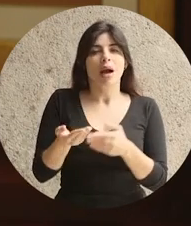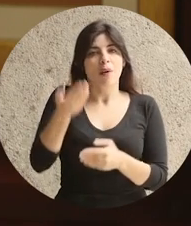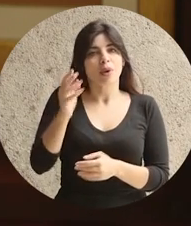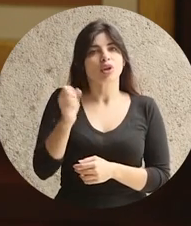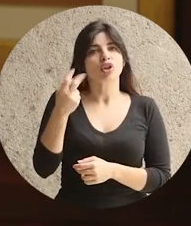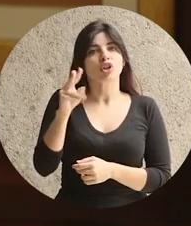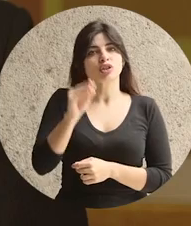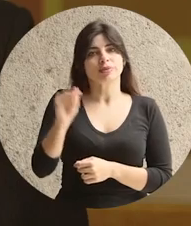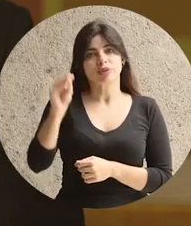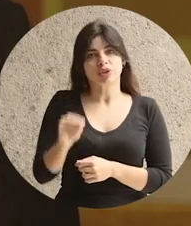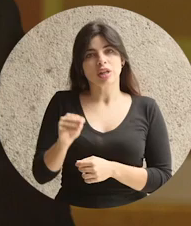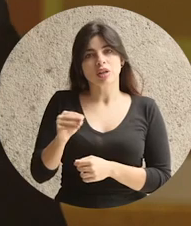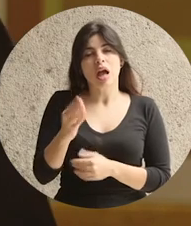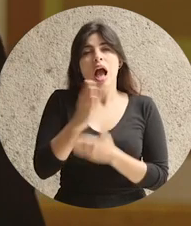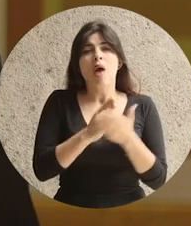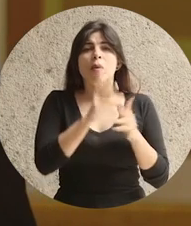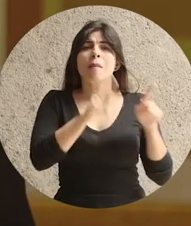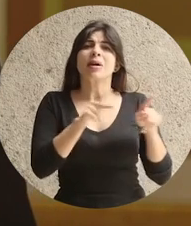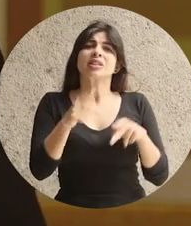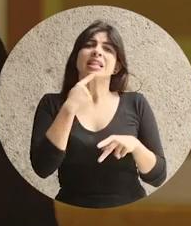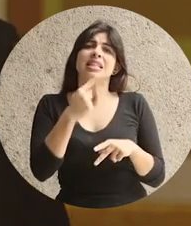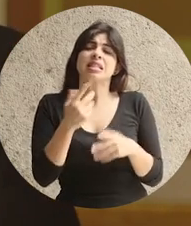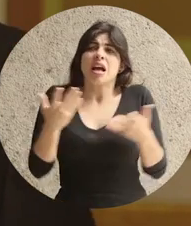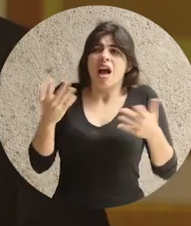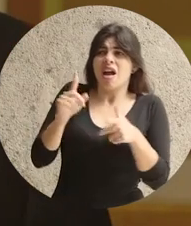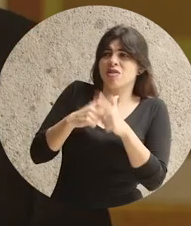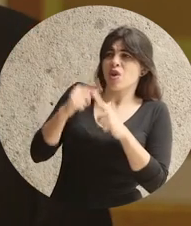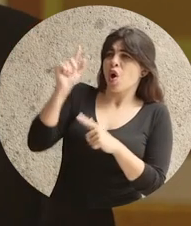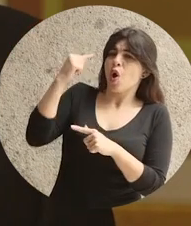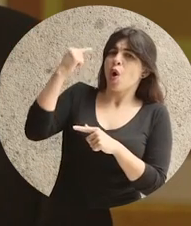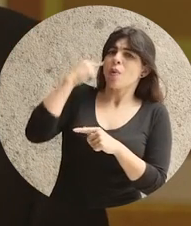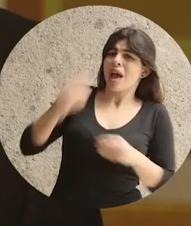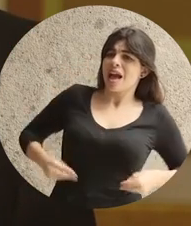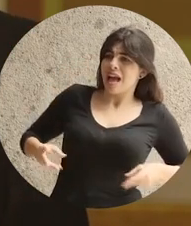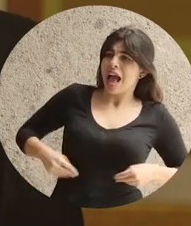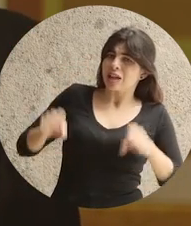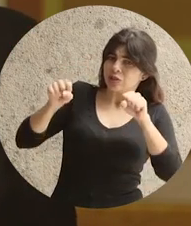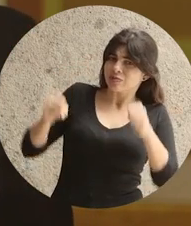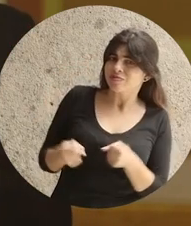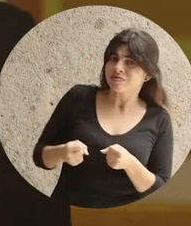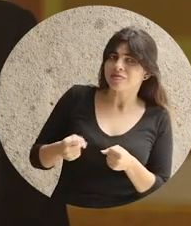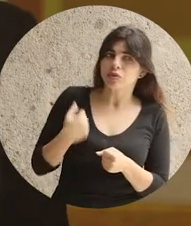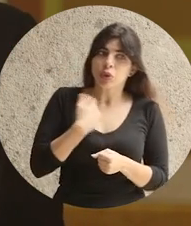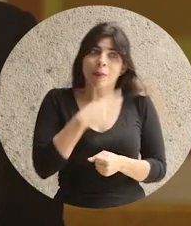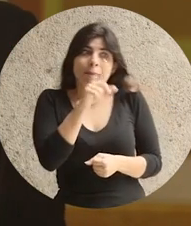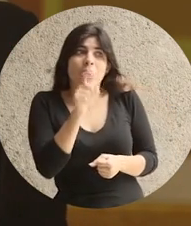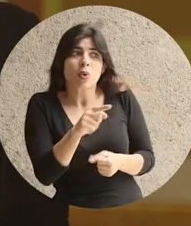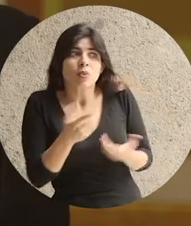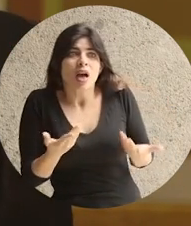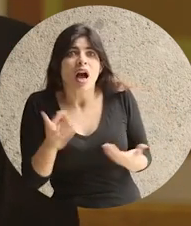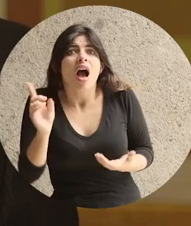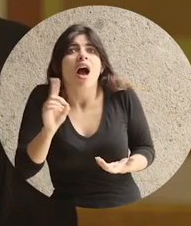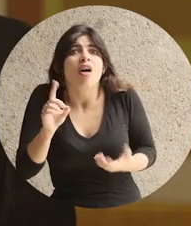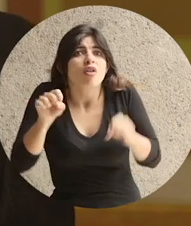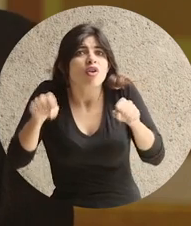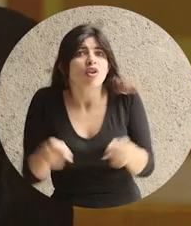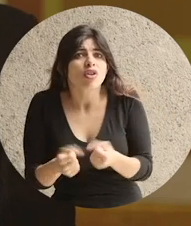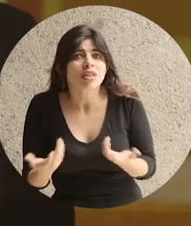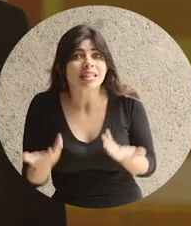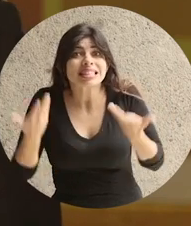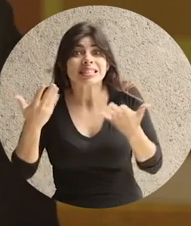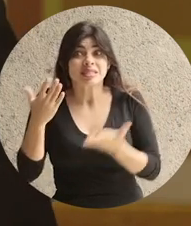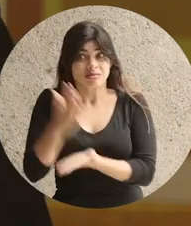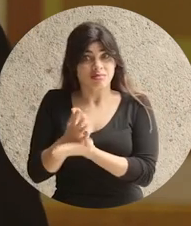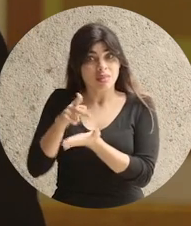12%. Hay algunos que dicen, entonces que el gobierno reduzca sus gastos. Y nosotros preguntamos, ¿dónde reducimos?